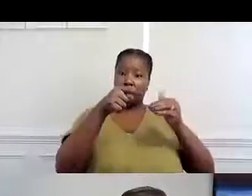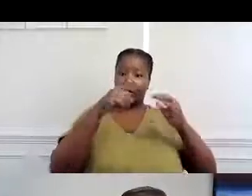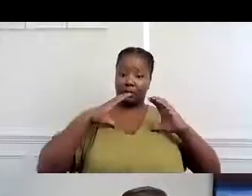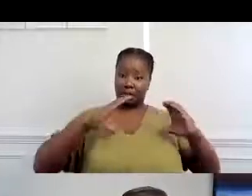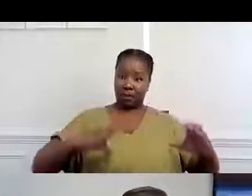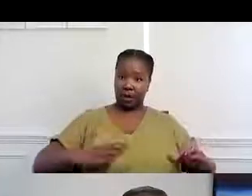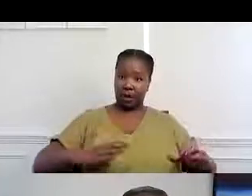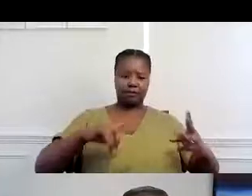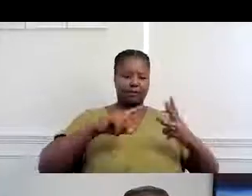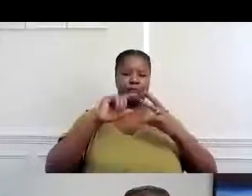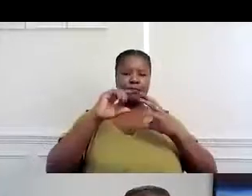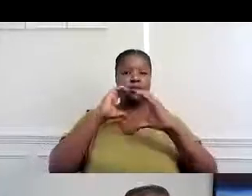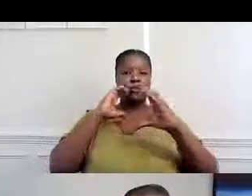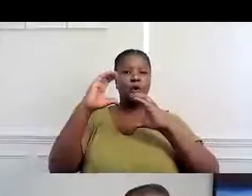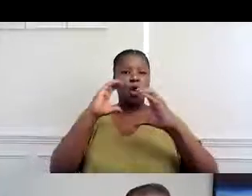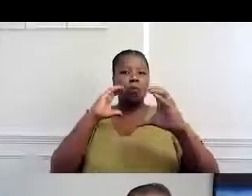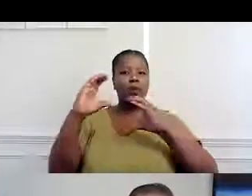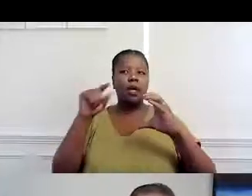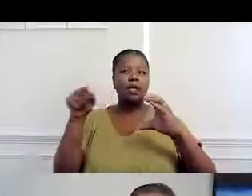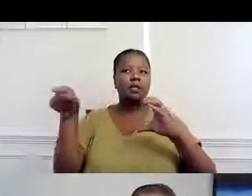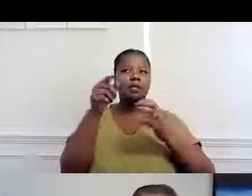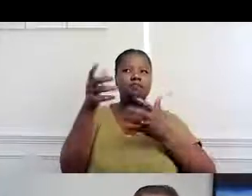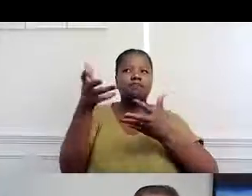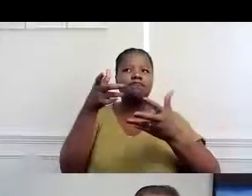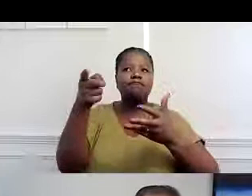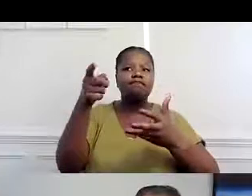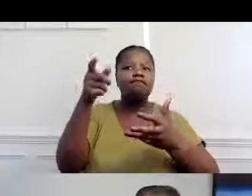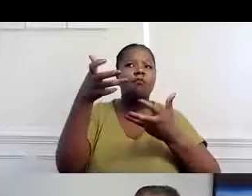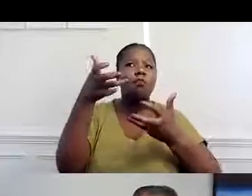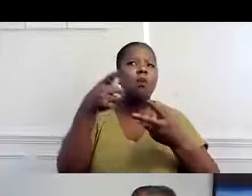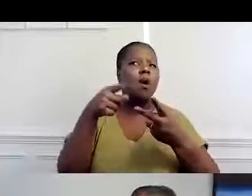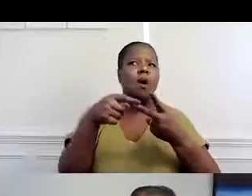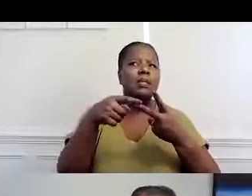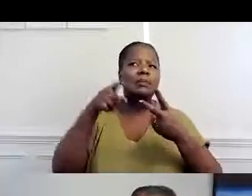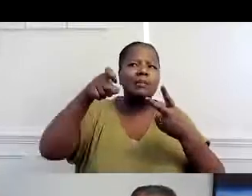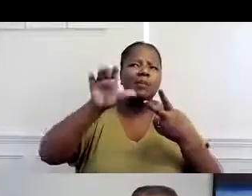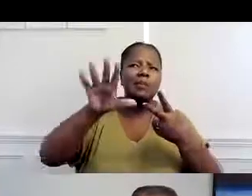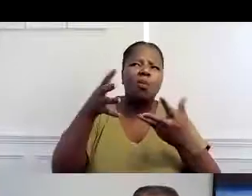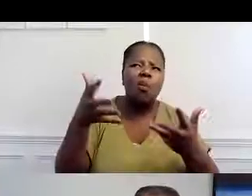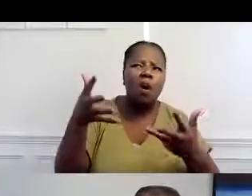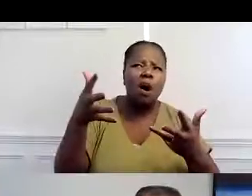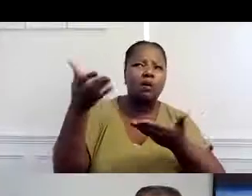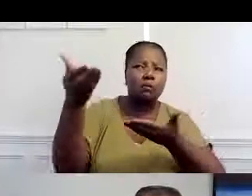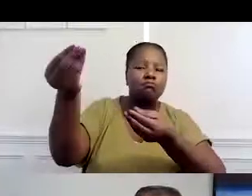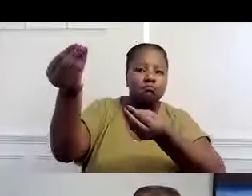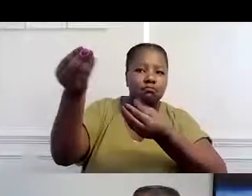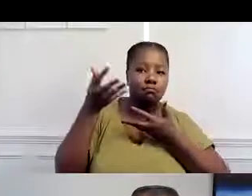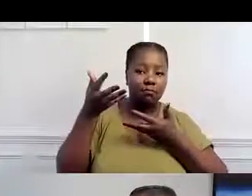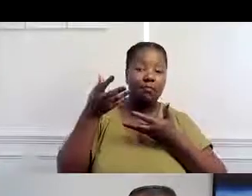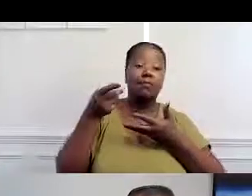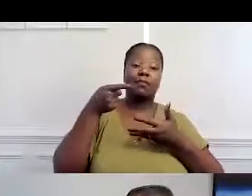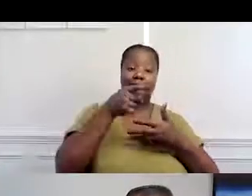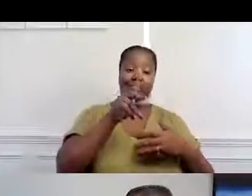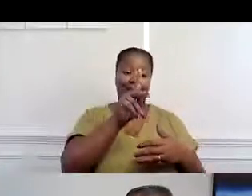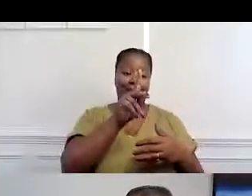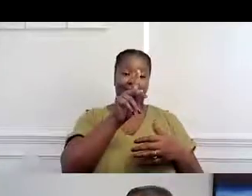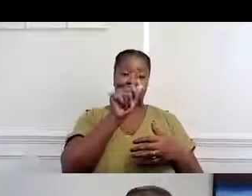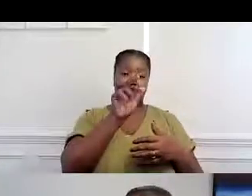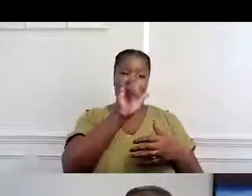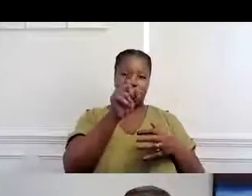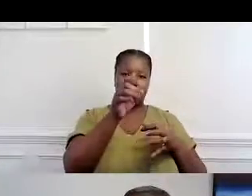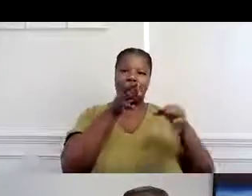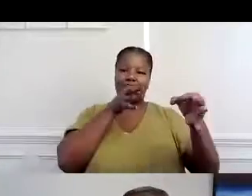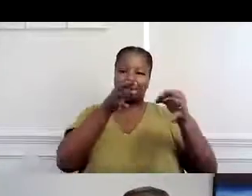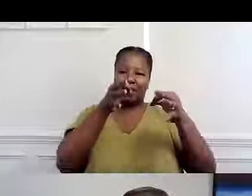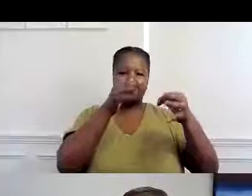centrado en el consumidor. Comunicación. Preguntar, hasta preguntarles qué es lo que ellos quieren, qué es lo que están buscando. Y Karen